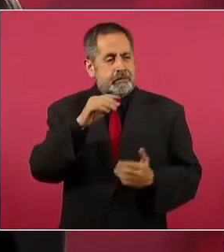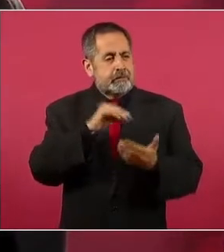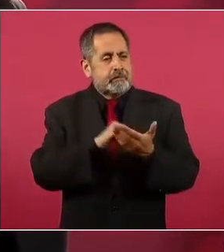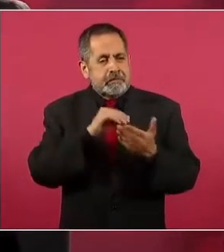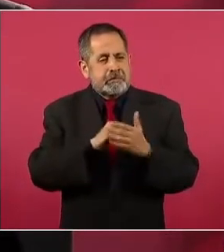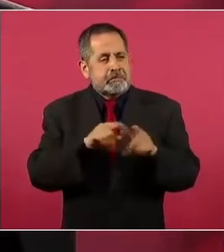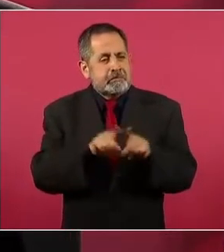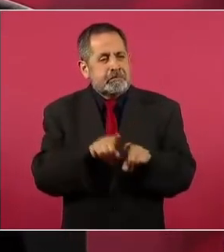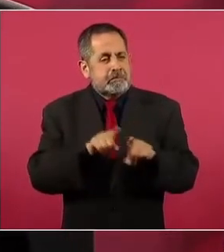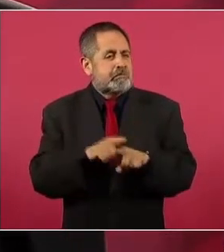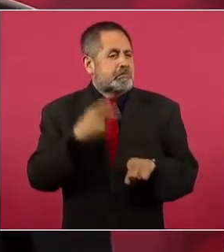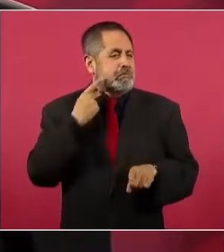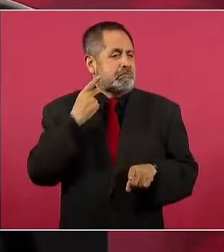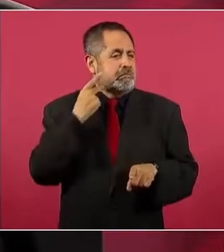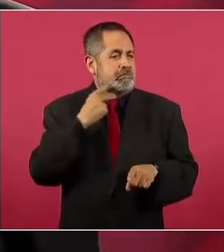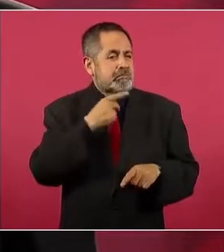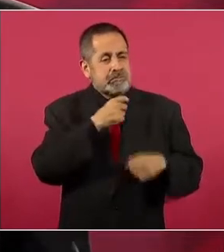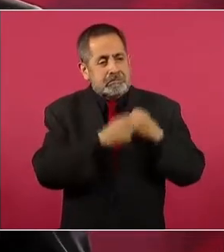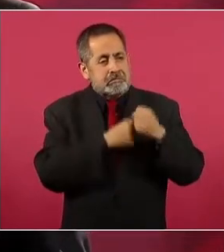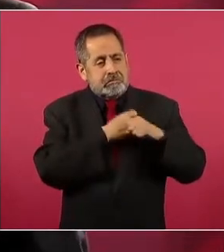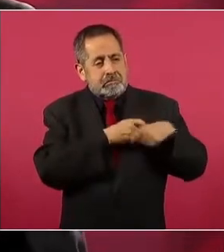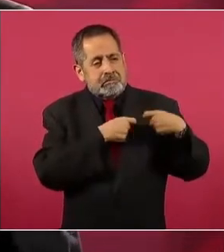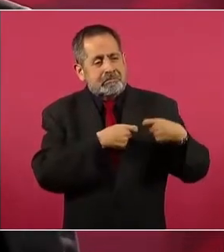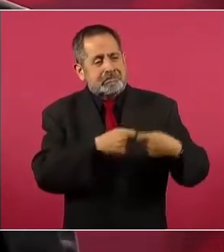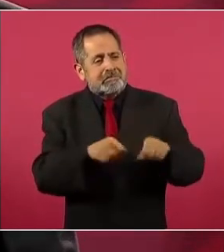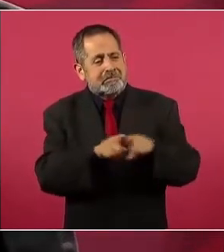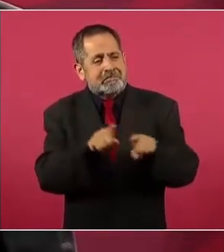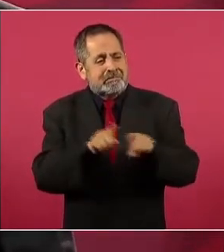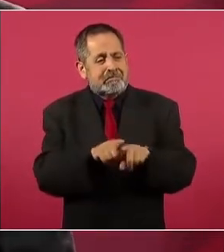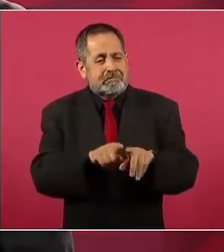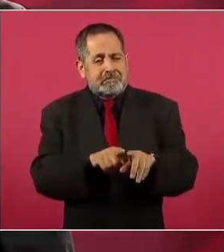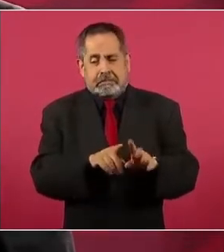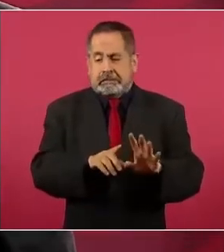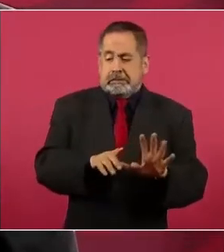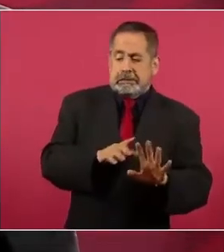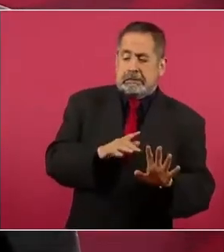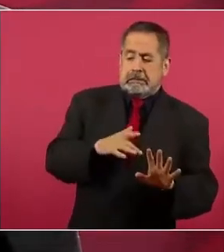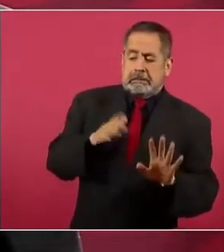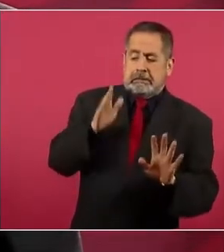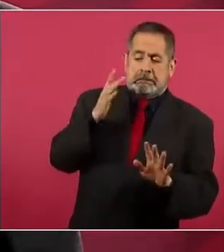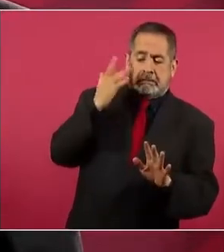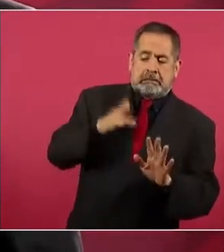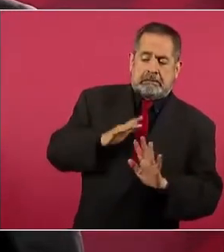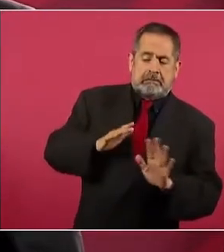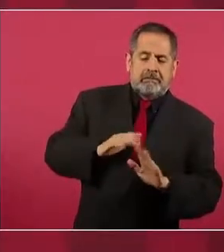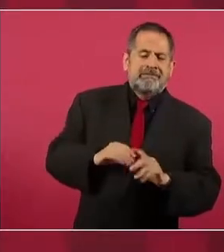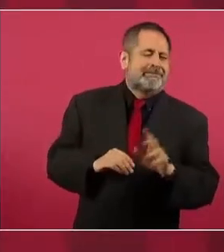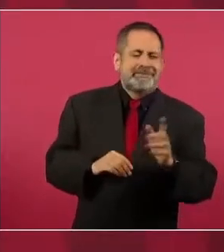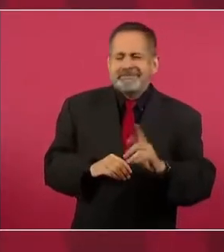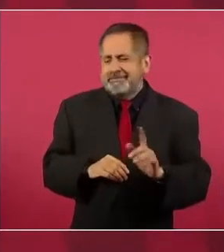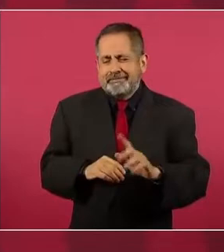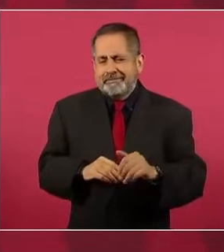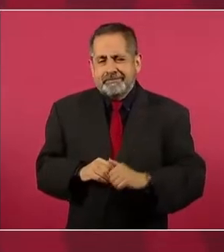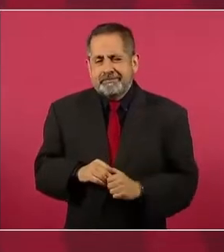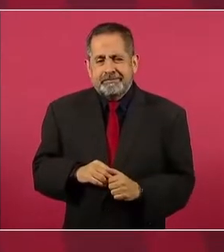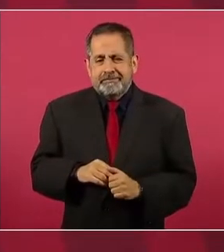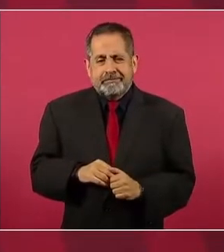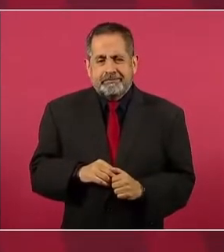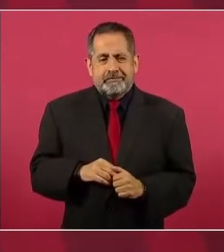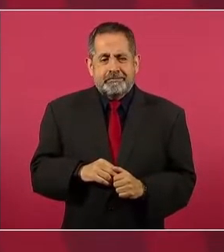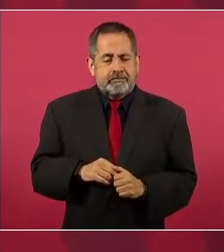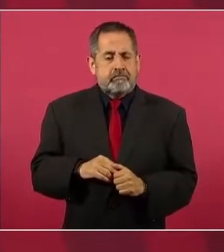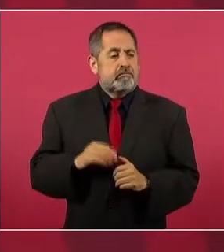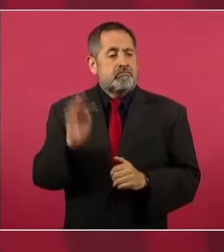política de temor a que esas